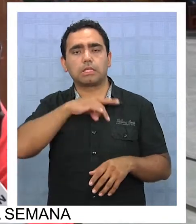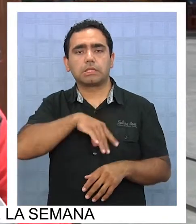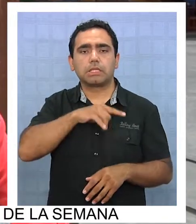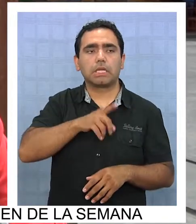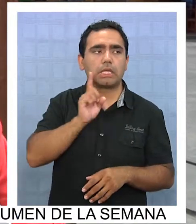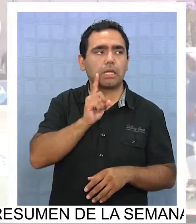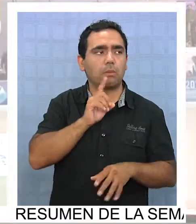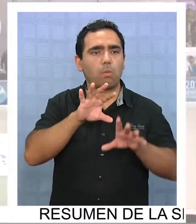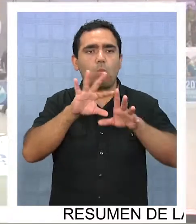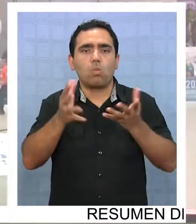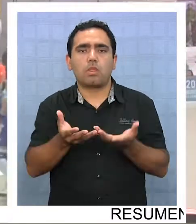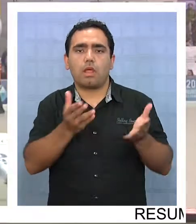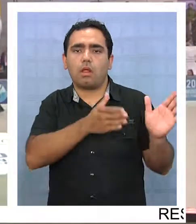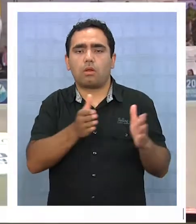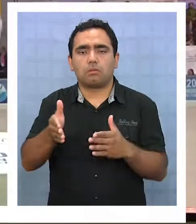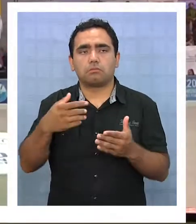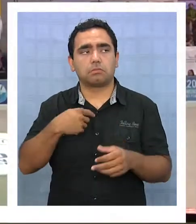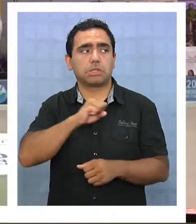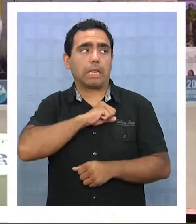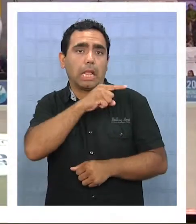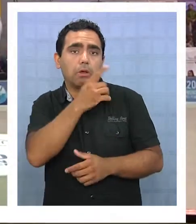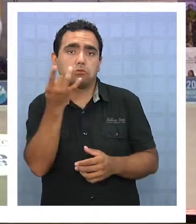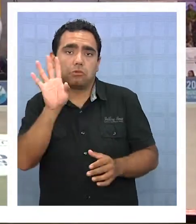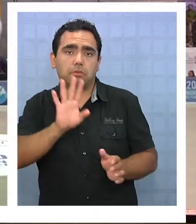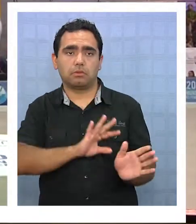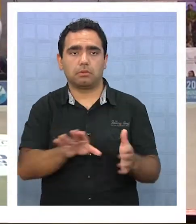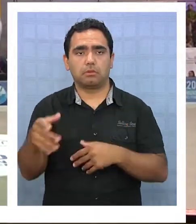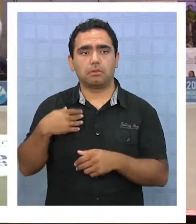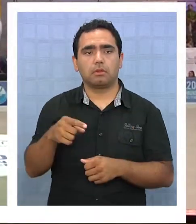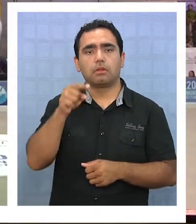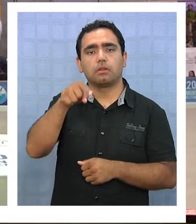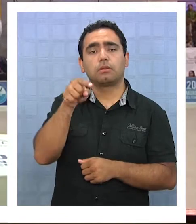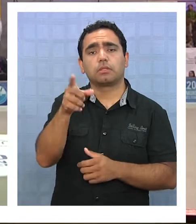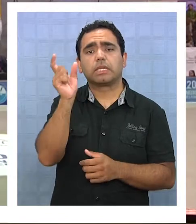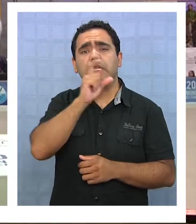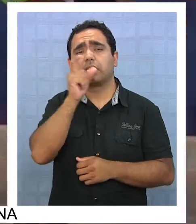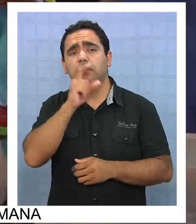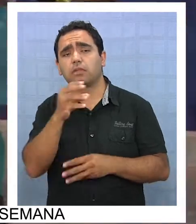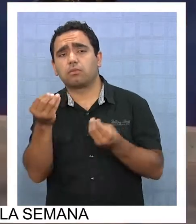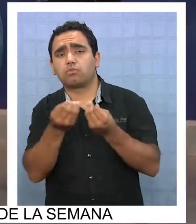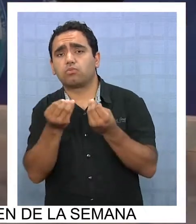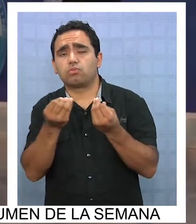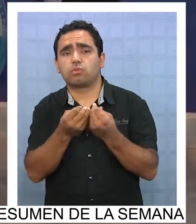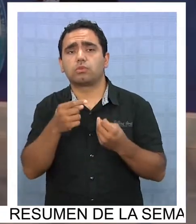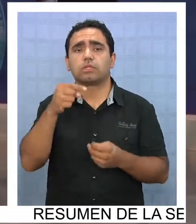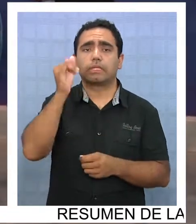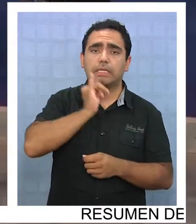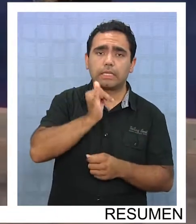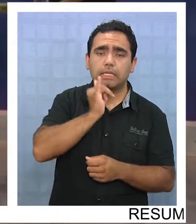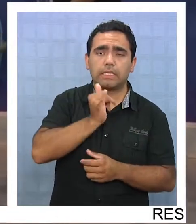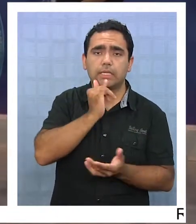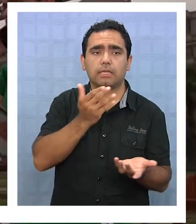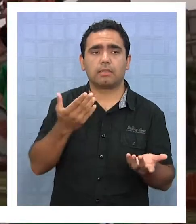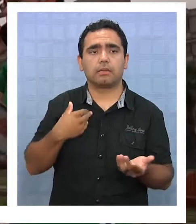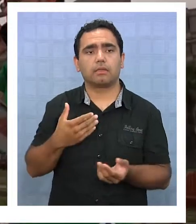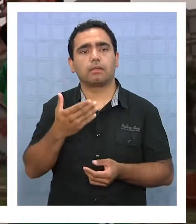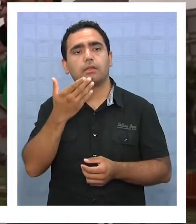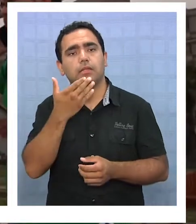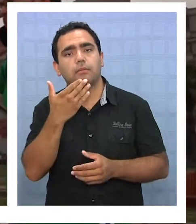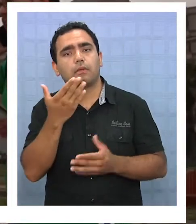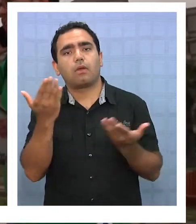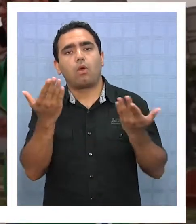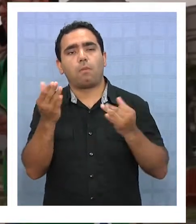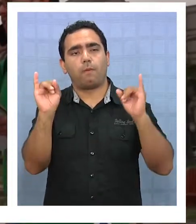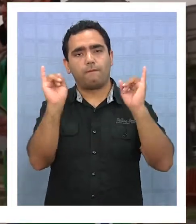Santiago, ¿no? Críticas internacionales que le lleven sobremujado a la FIRST y al municipio de Iquique. Y al parecer, el ritmo y la